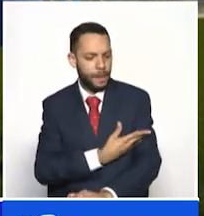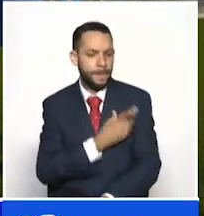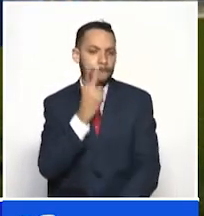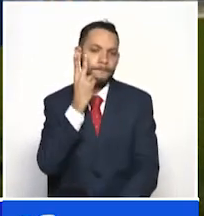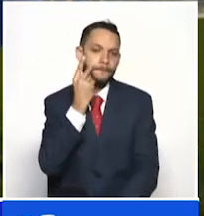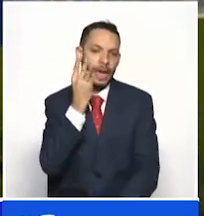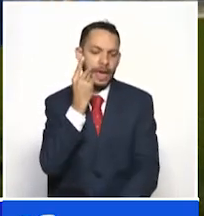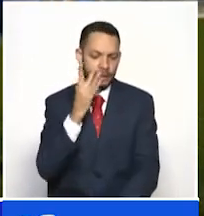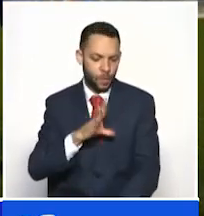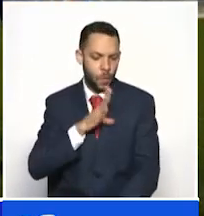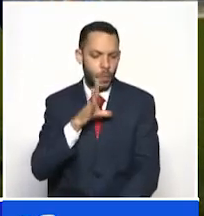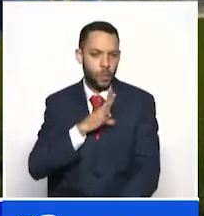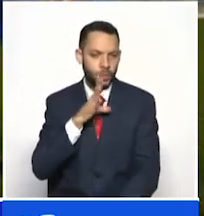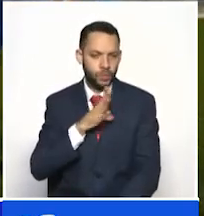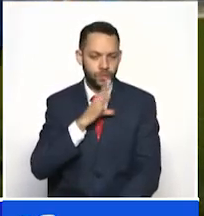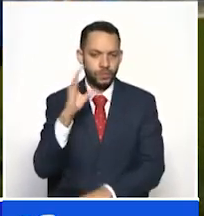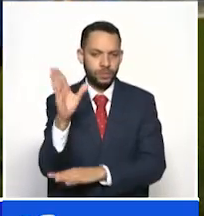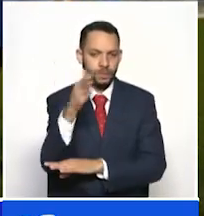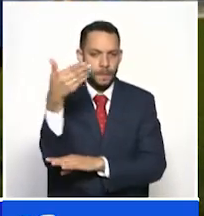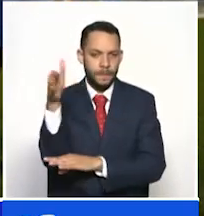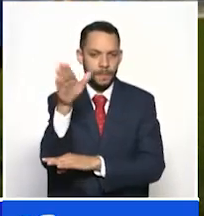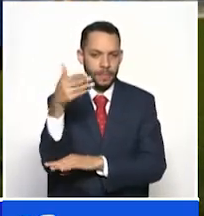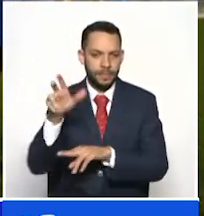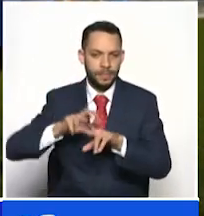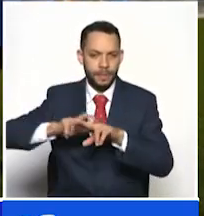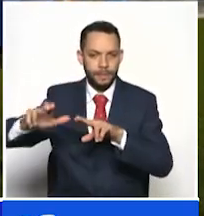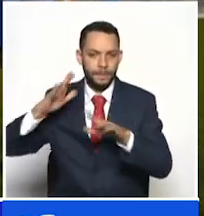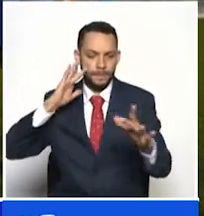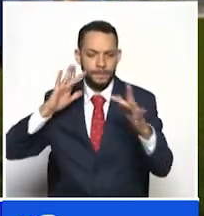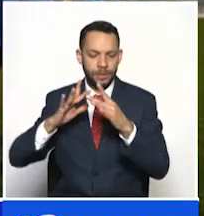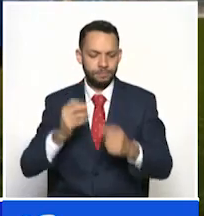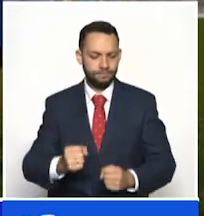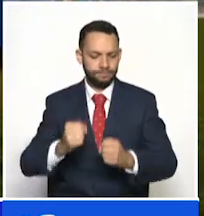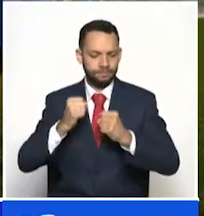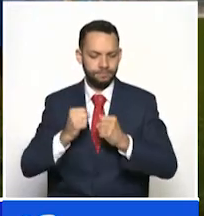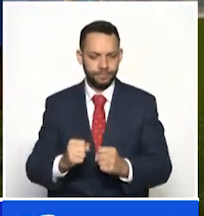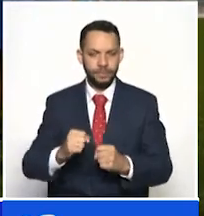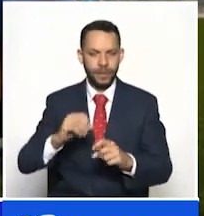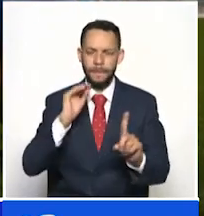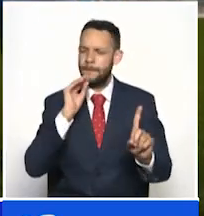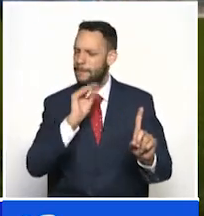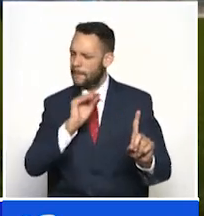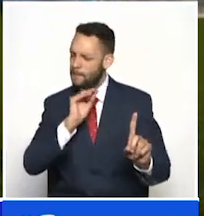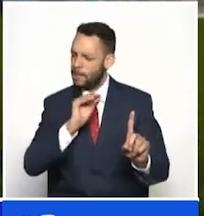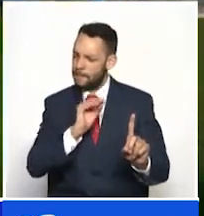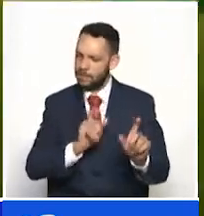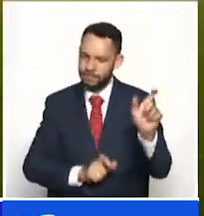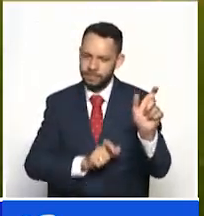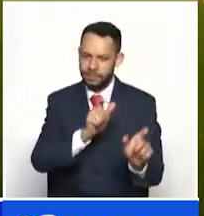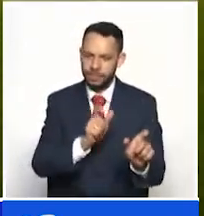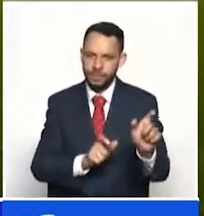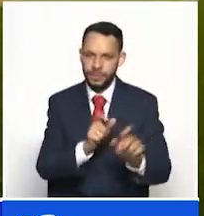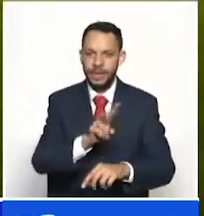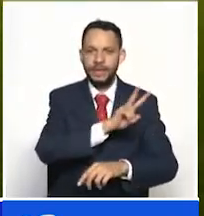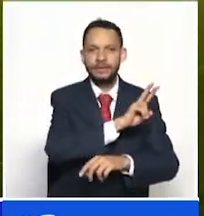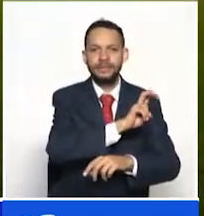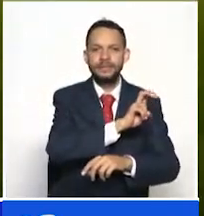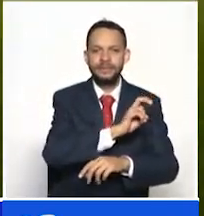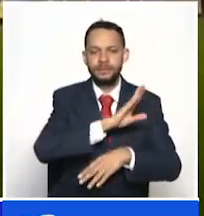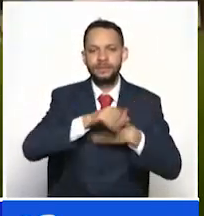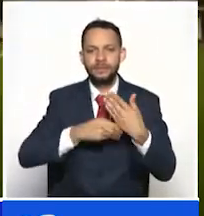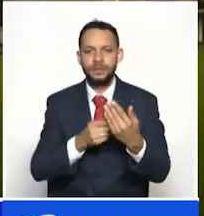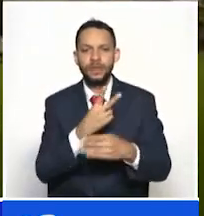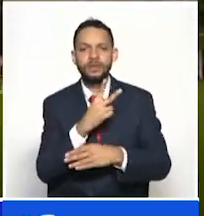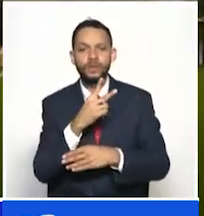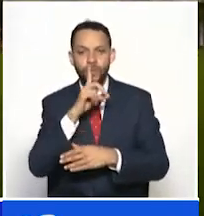nuestra ciudad La selección femenina guiada por el director técnico Jorge Eduardo Garzón estará en la cancha del 7 al 12 de julio